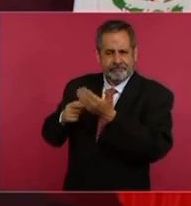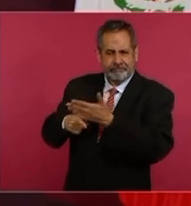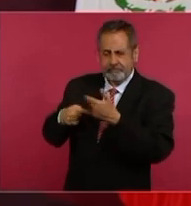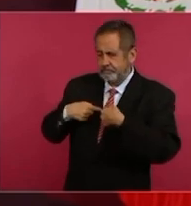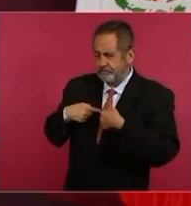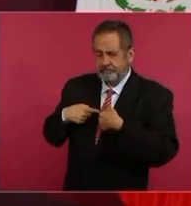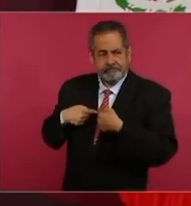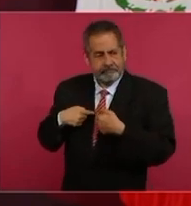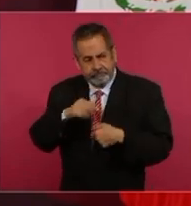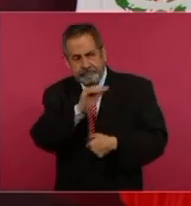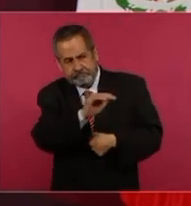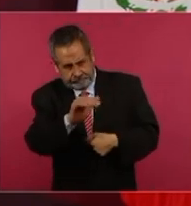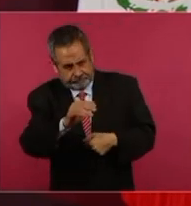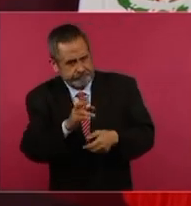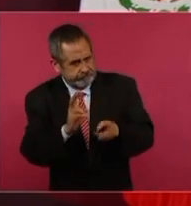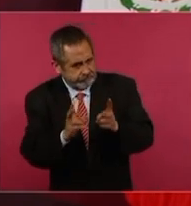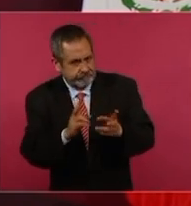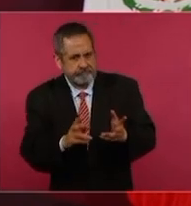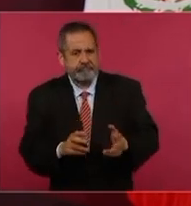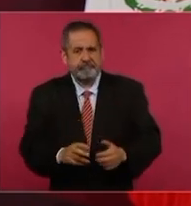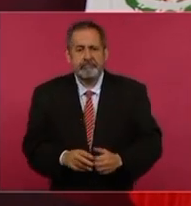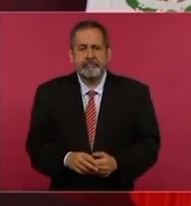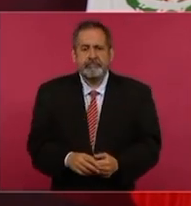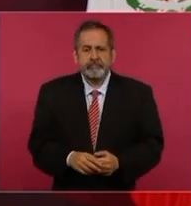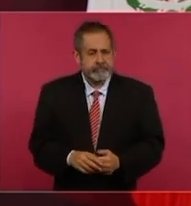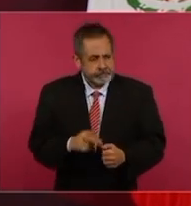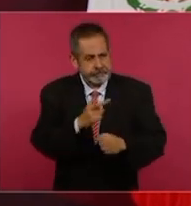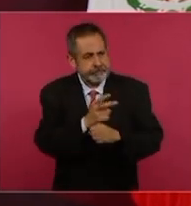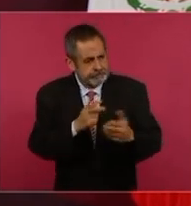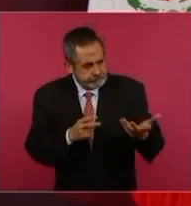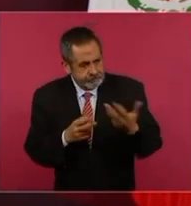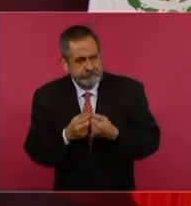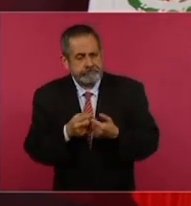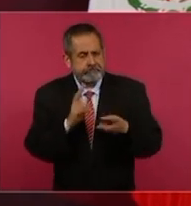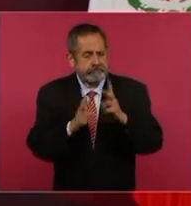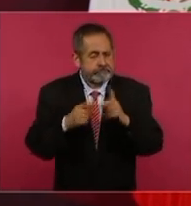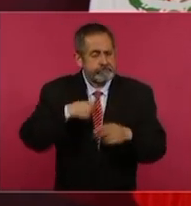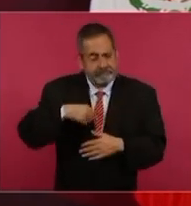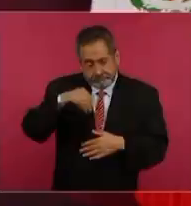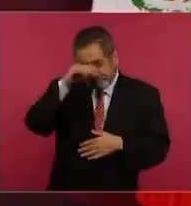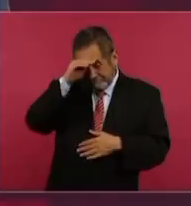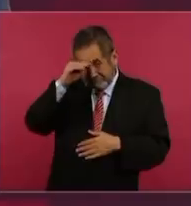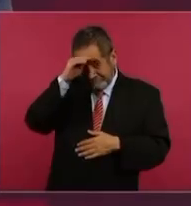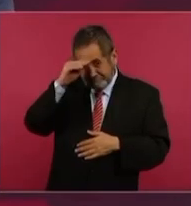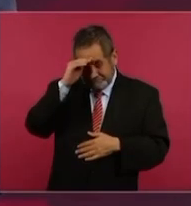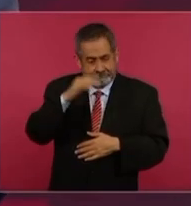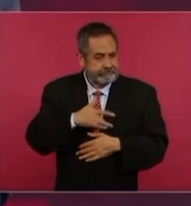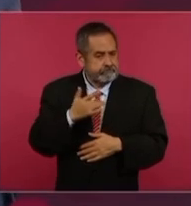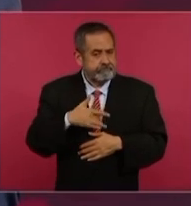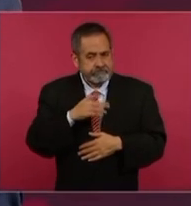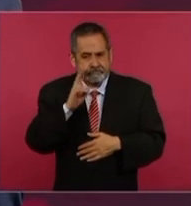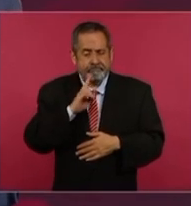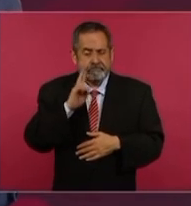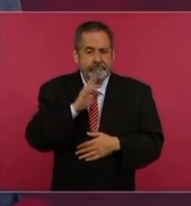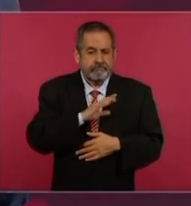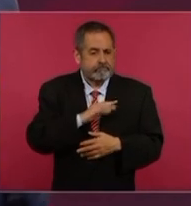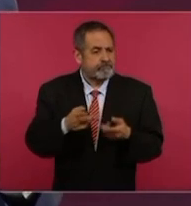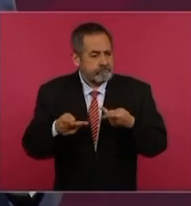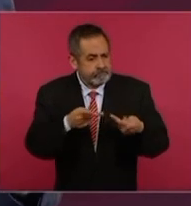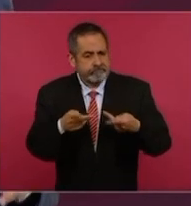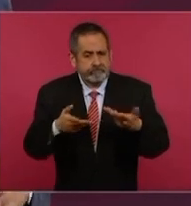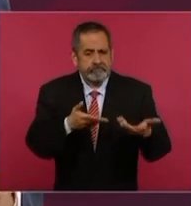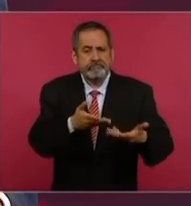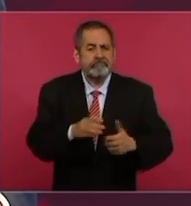invitándolos a que vayan preparando